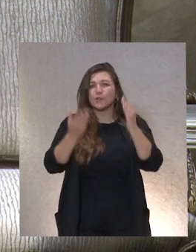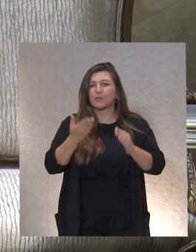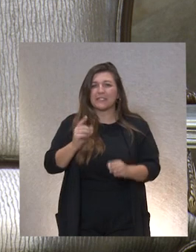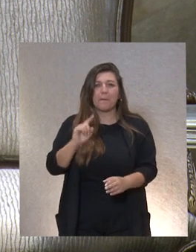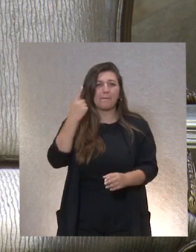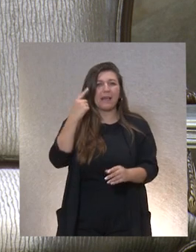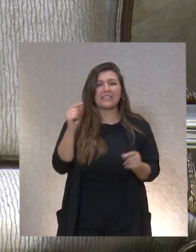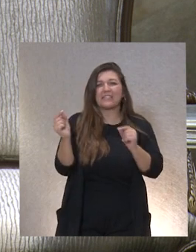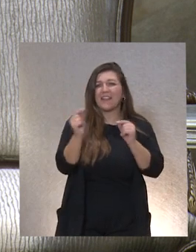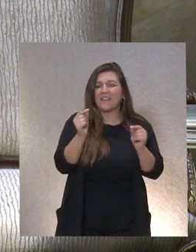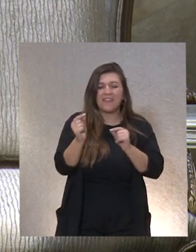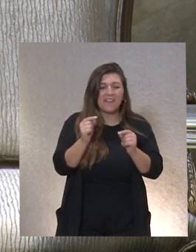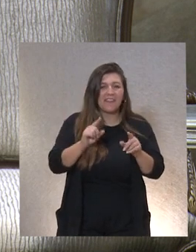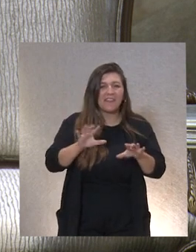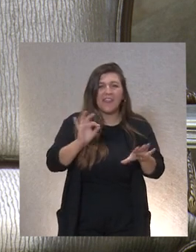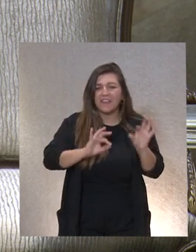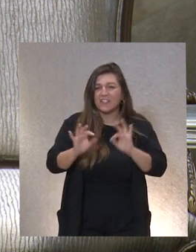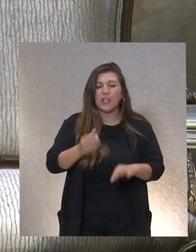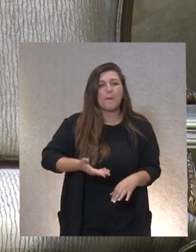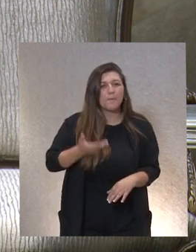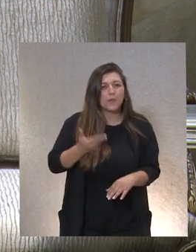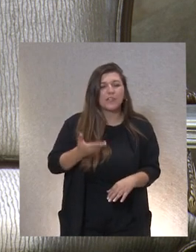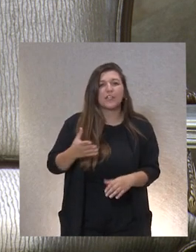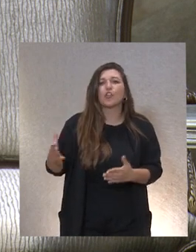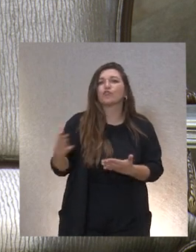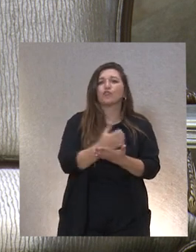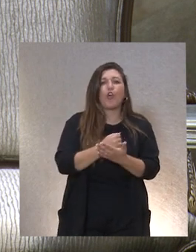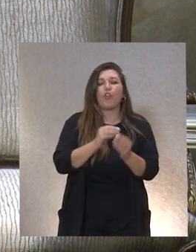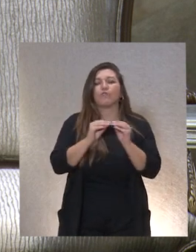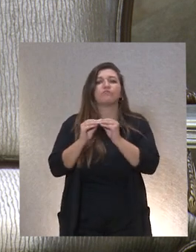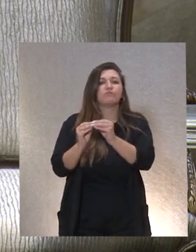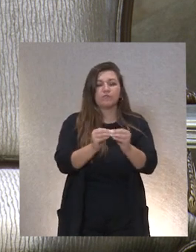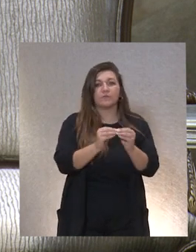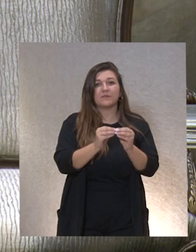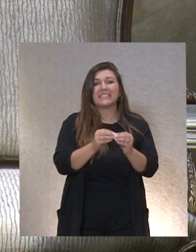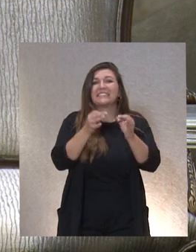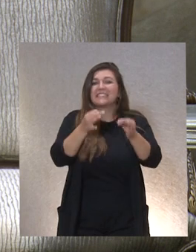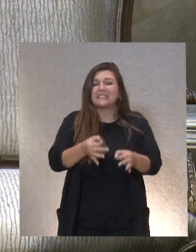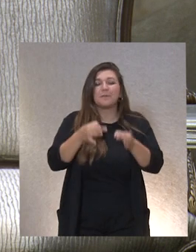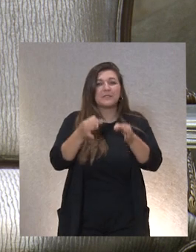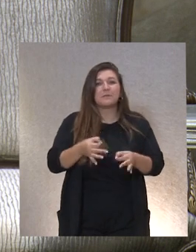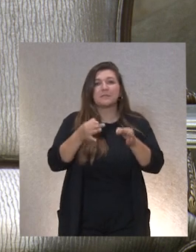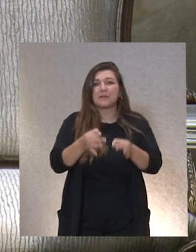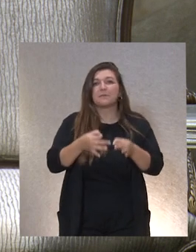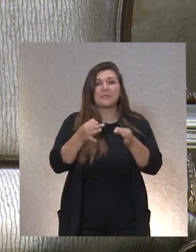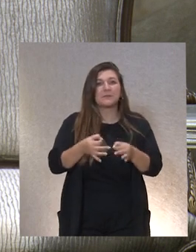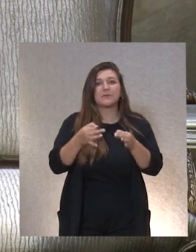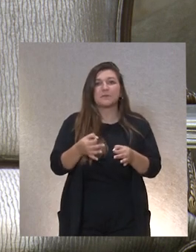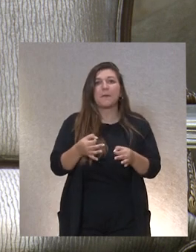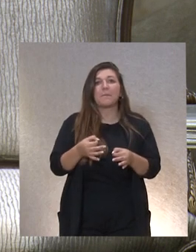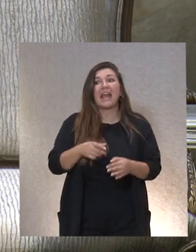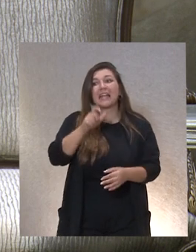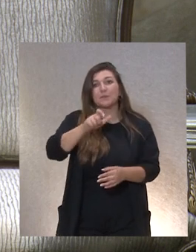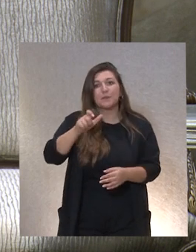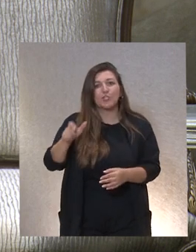han tomado decisiones muy importantes, todos han tenido un denominador común y es que siempre, siempre han salido ganando las